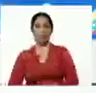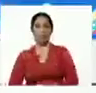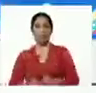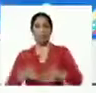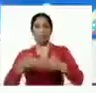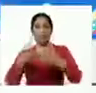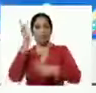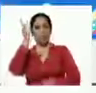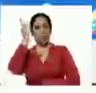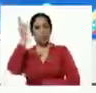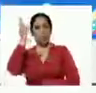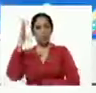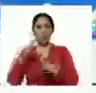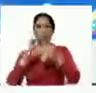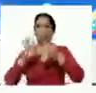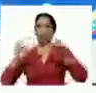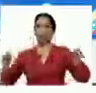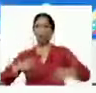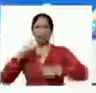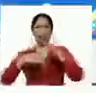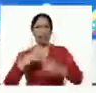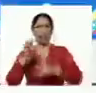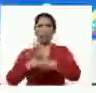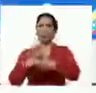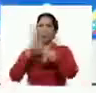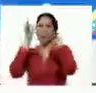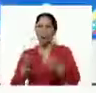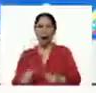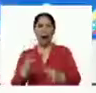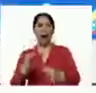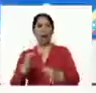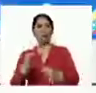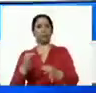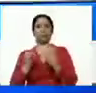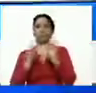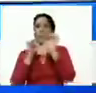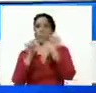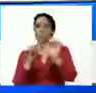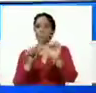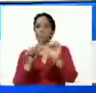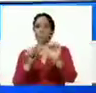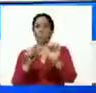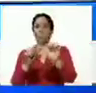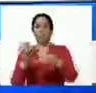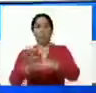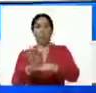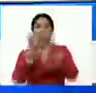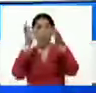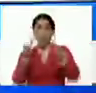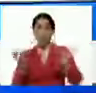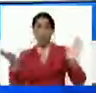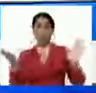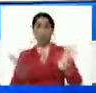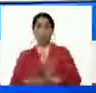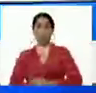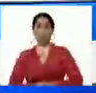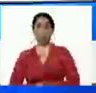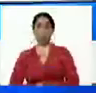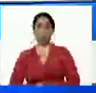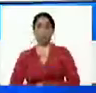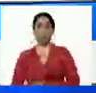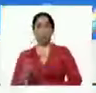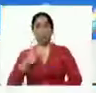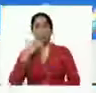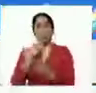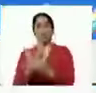todo es una cadena productiva. La economía real sigo insistiendo. La economía real yo le